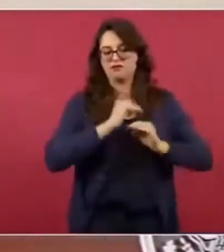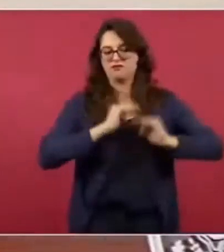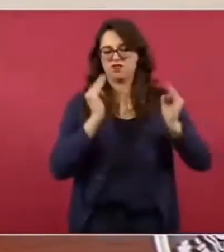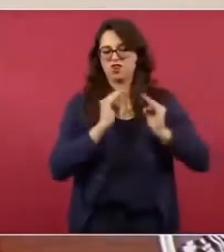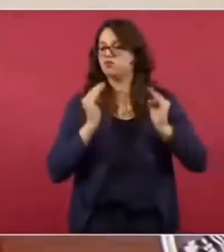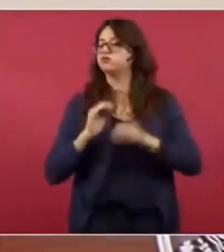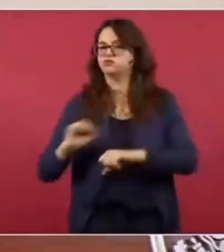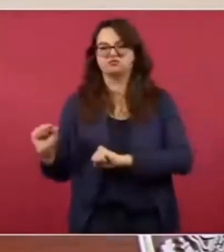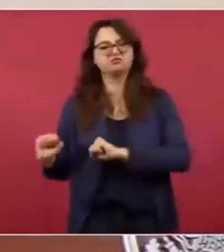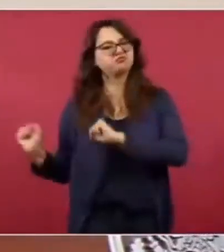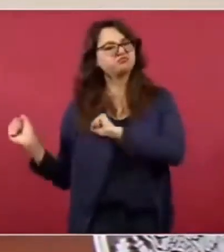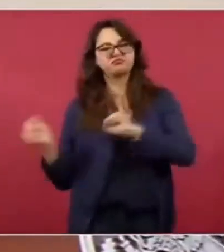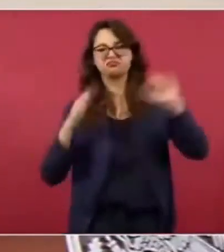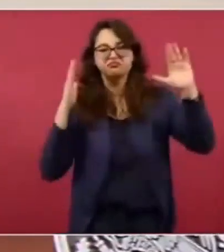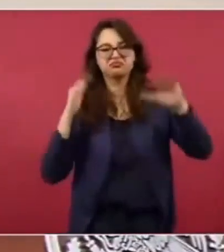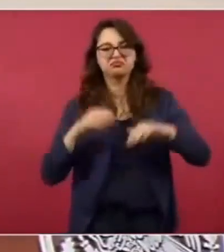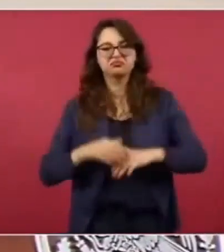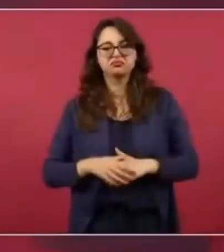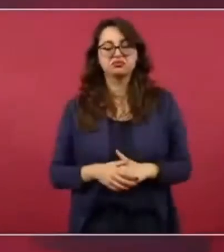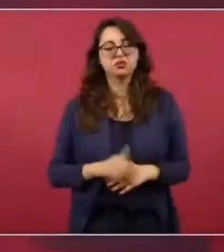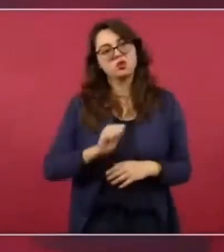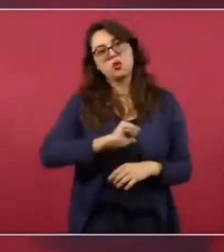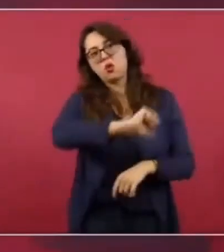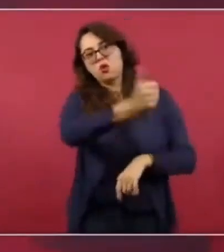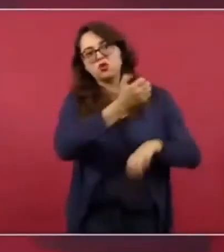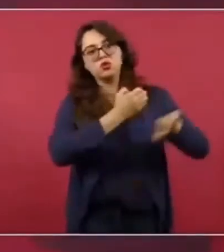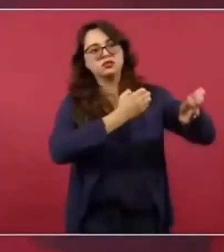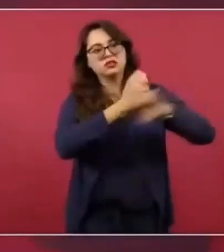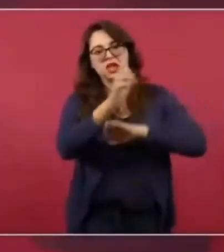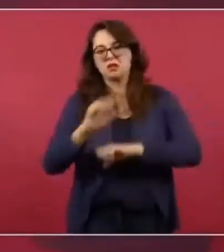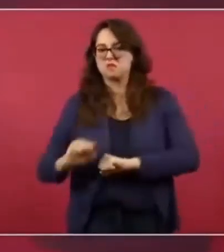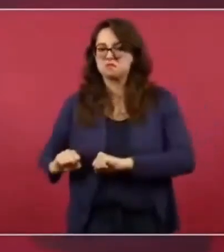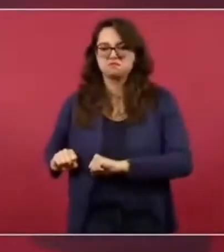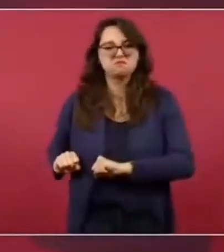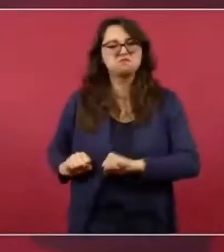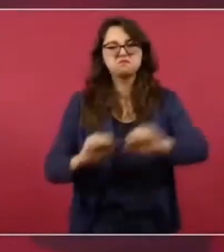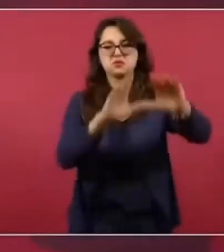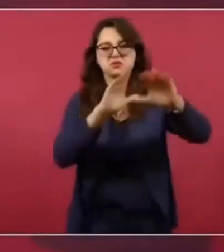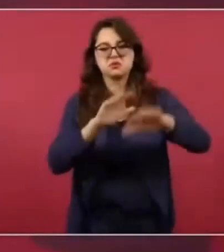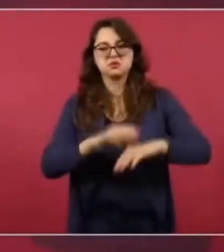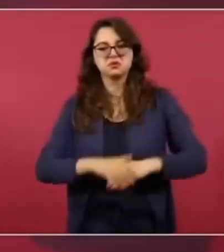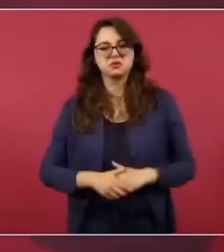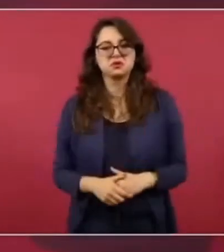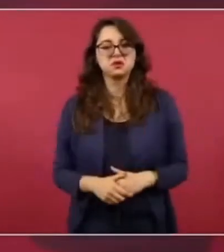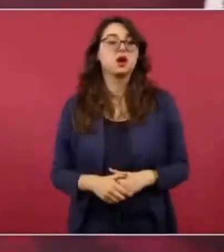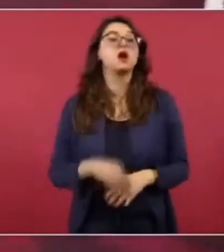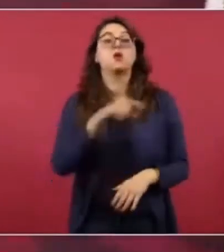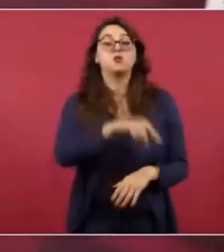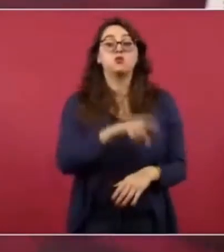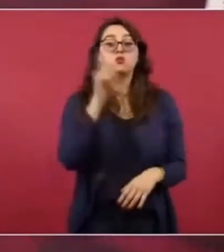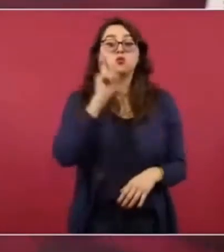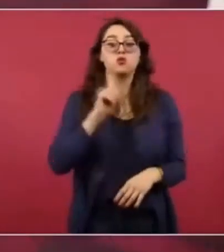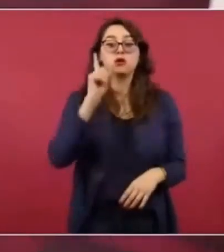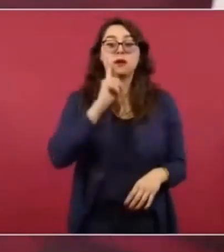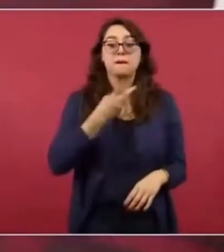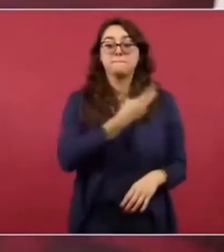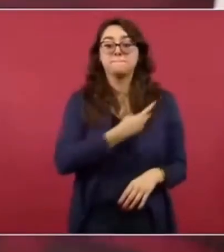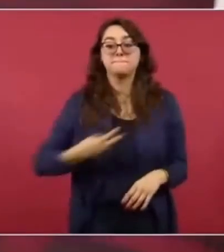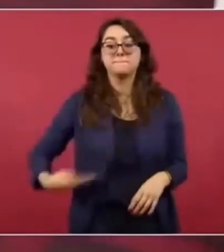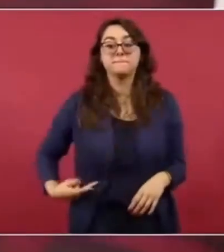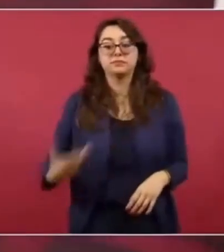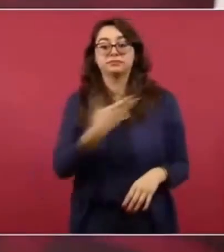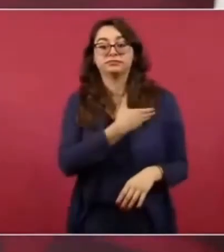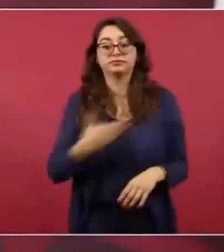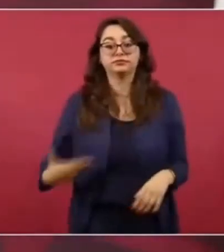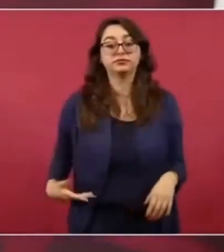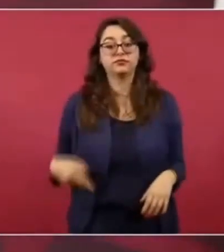estados demócratas. Bueno, hasta en la casa de la vicepresidenta, en frente de la casa.